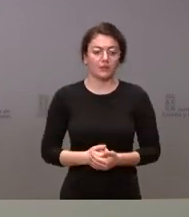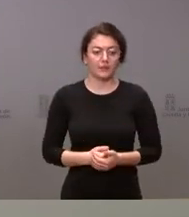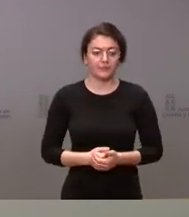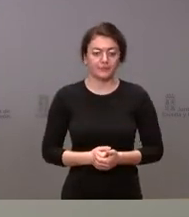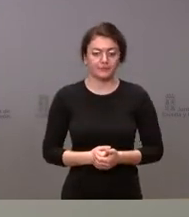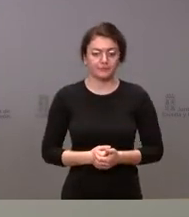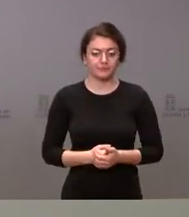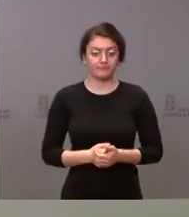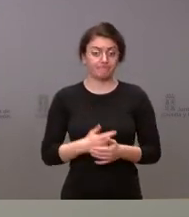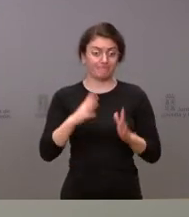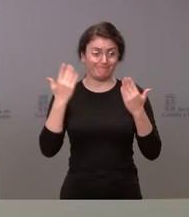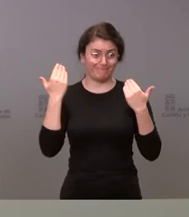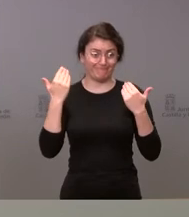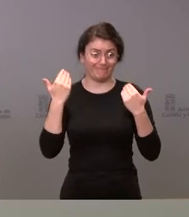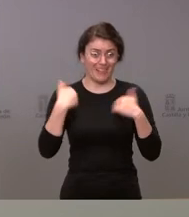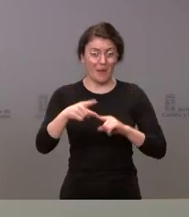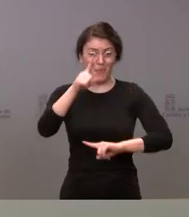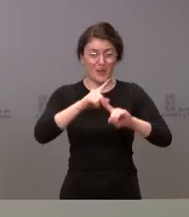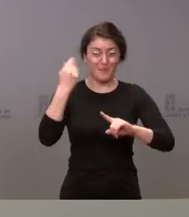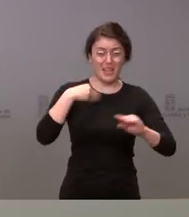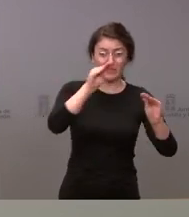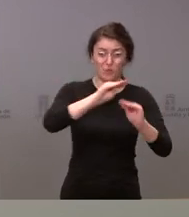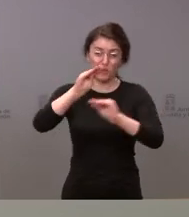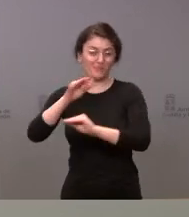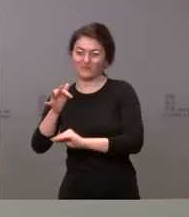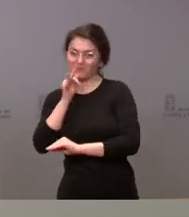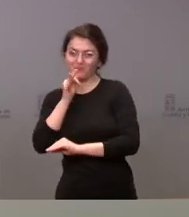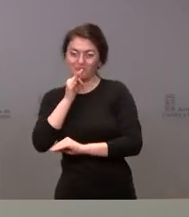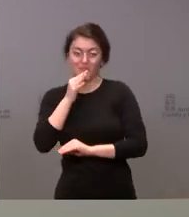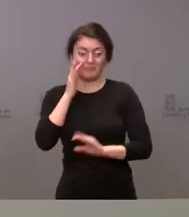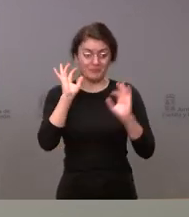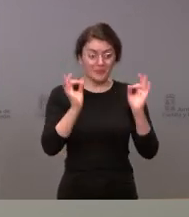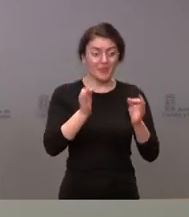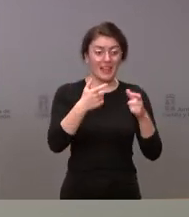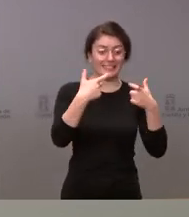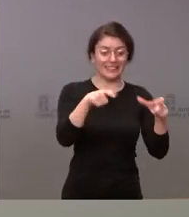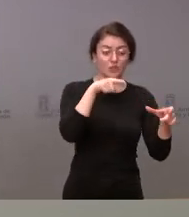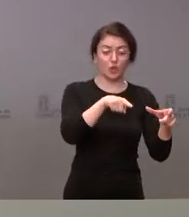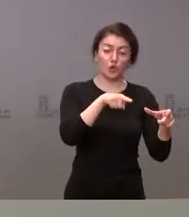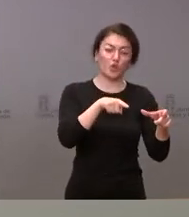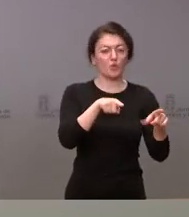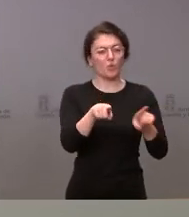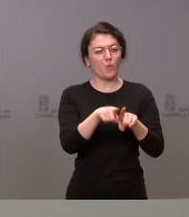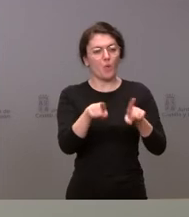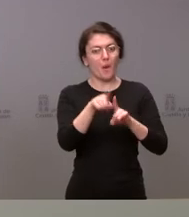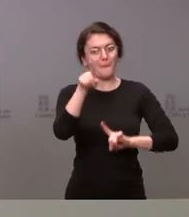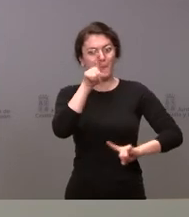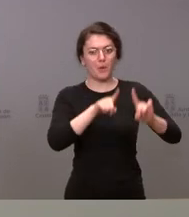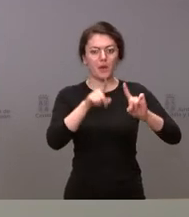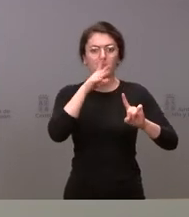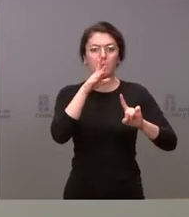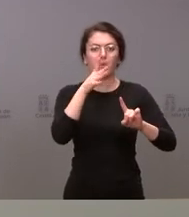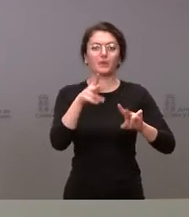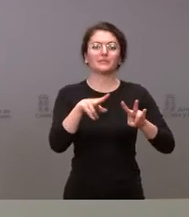no todos ellos han venido dando respuesta estamos hablando de un sector productivo que ya tenía acumulado un problema muy grave en términos de precio de la